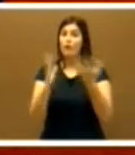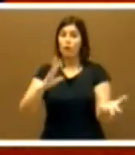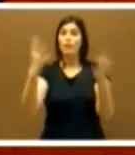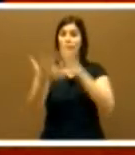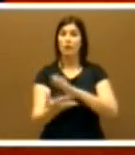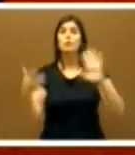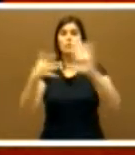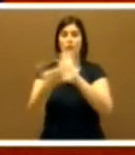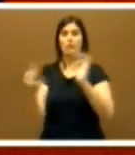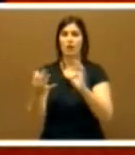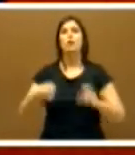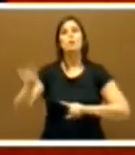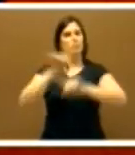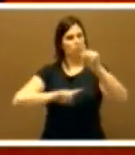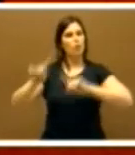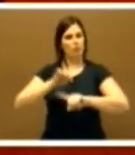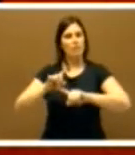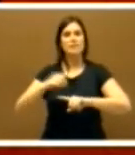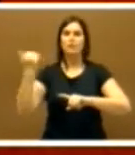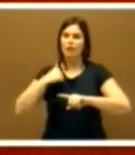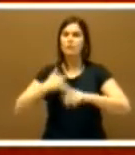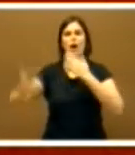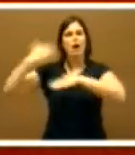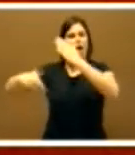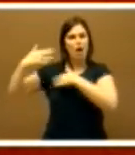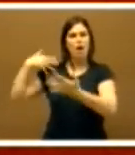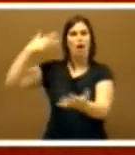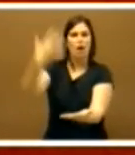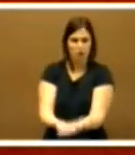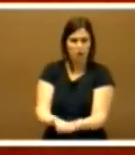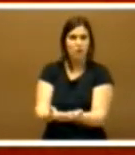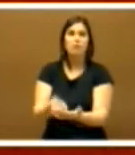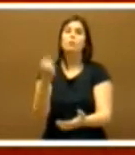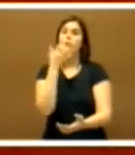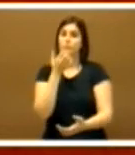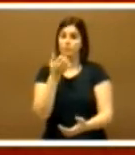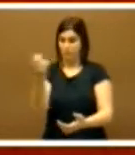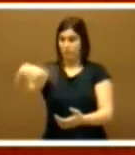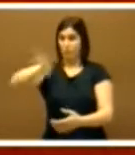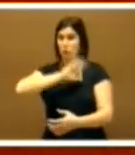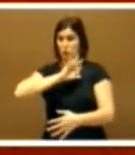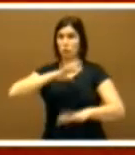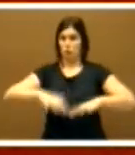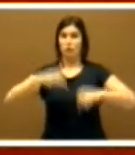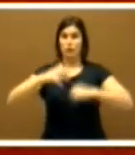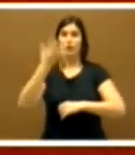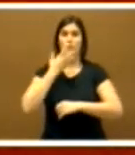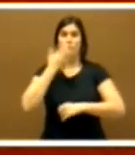deberá enfrentarse a problemas con viejas raíces. Son, como sus señorías conocen bien,